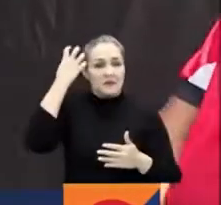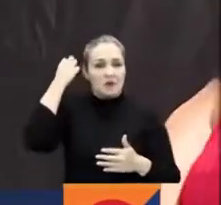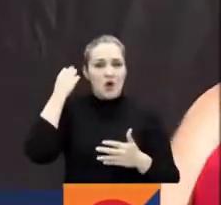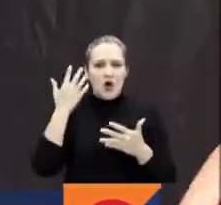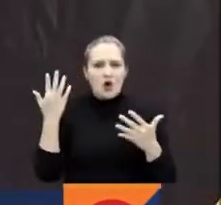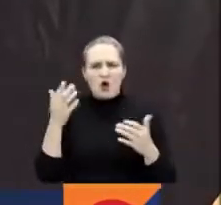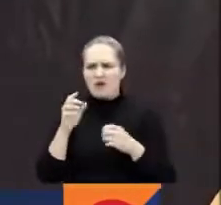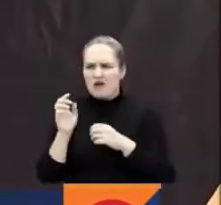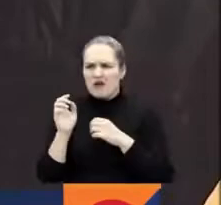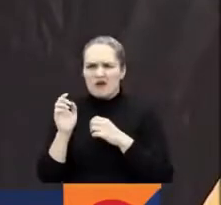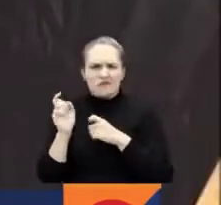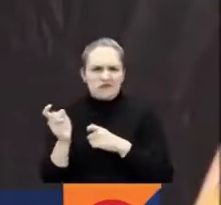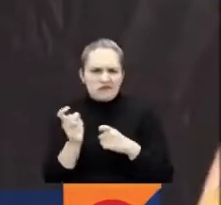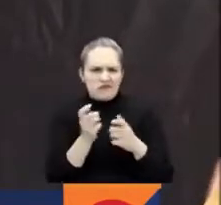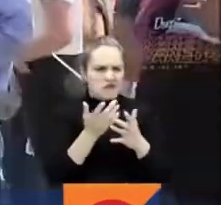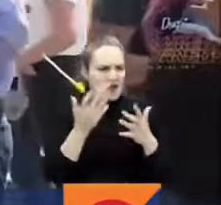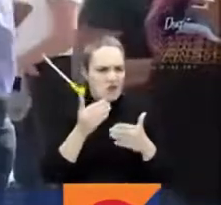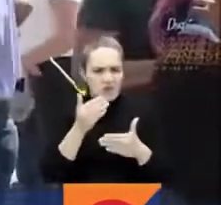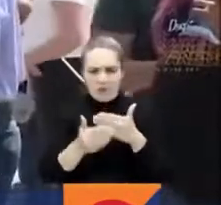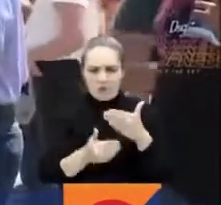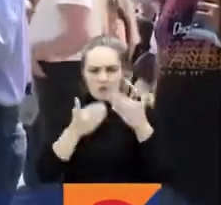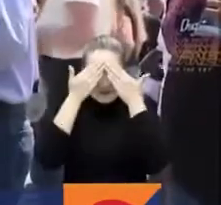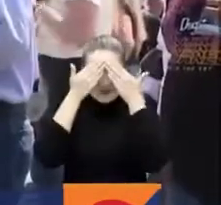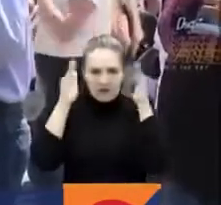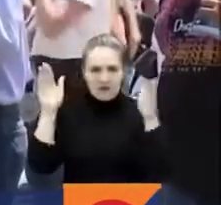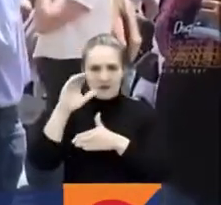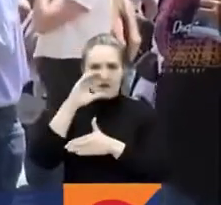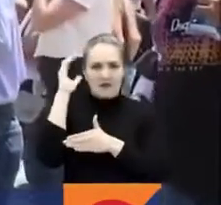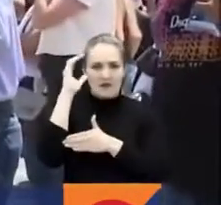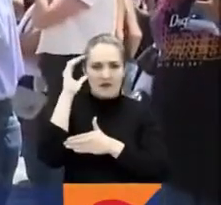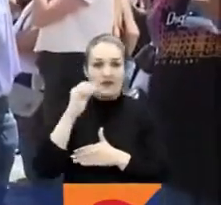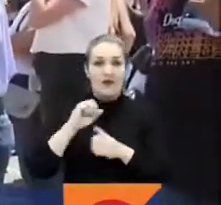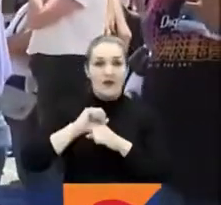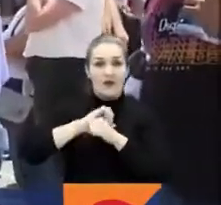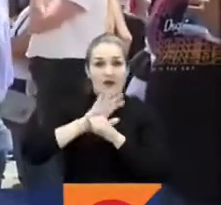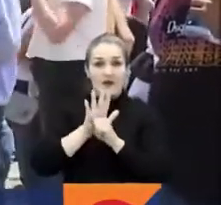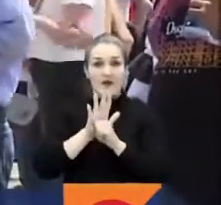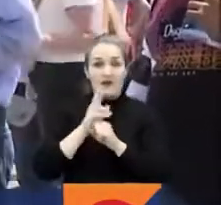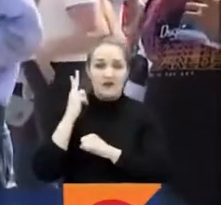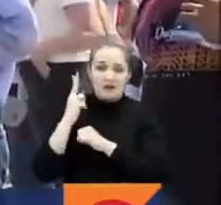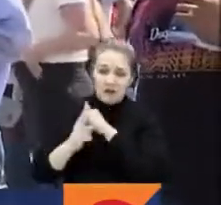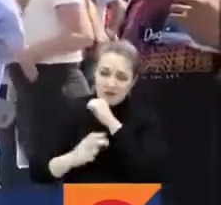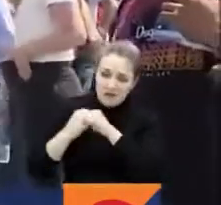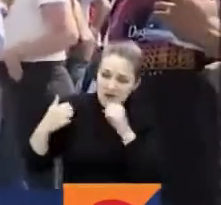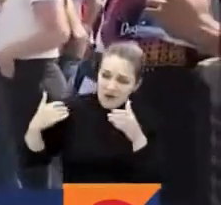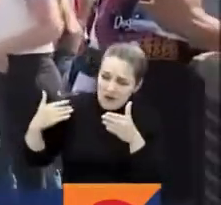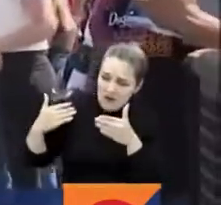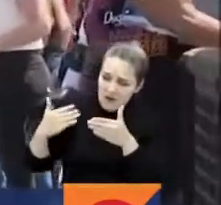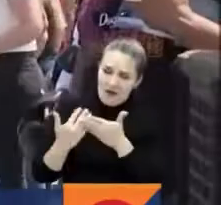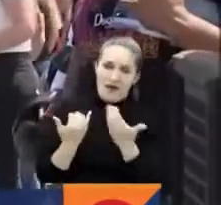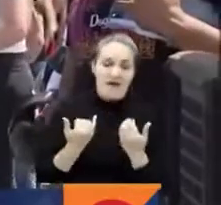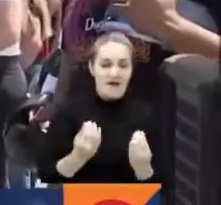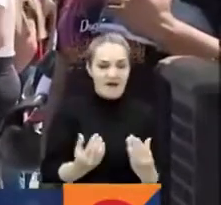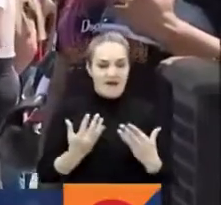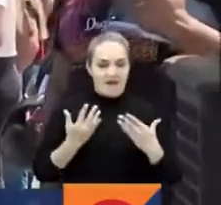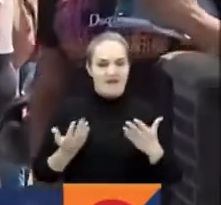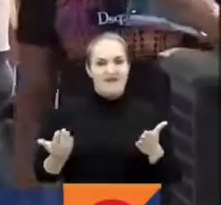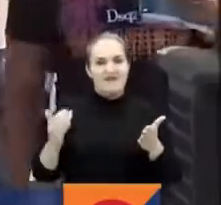y la democracia en Colombia. Después de dos años de pandemia, pues es bueno vivirlo, sentirlo,